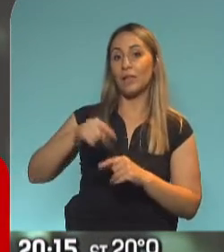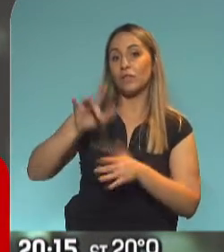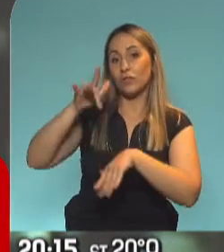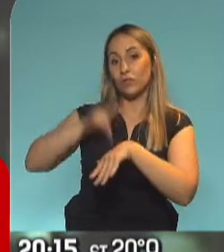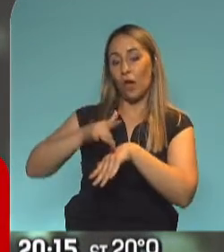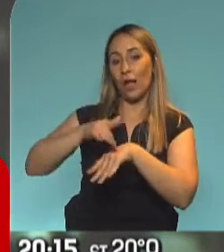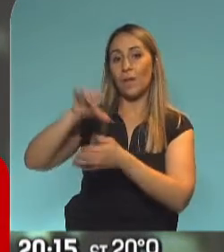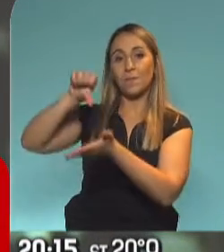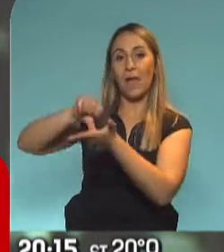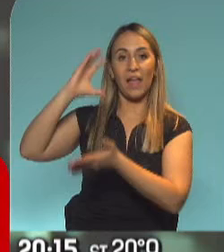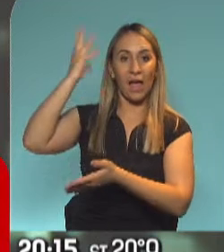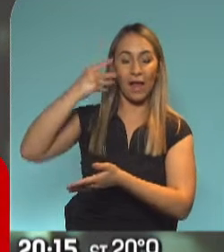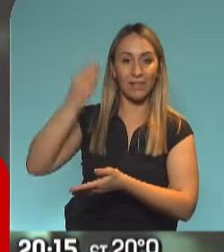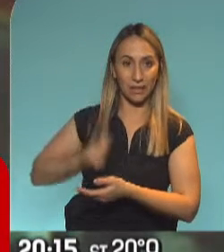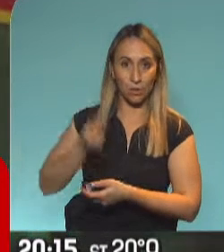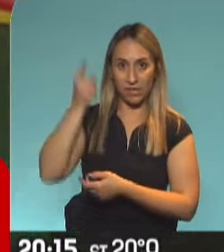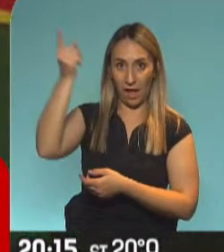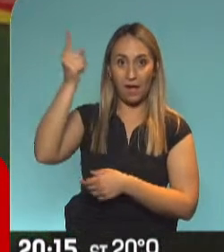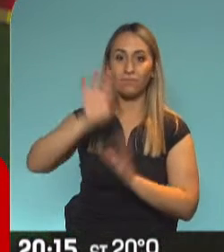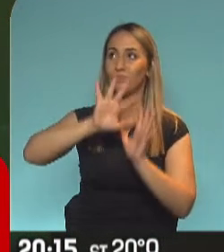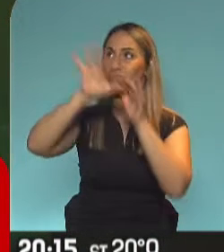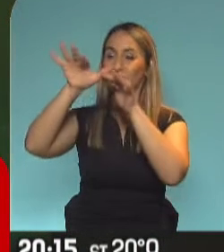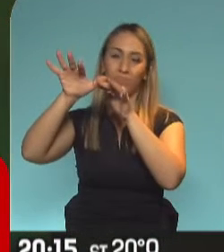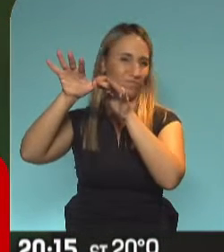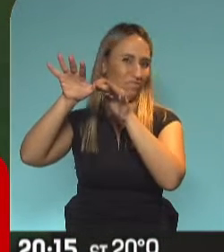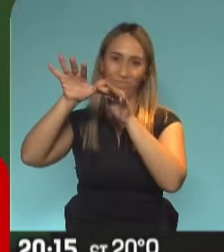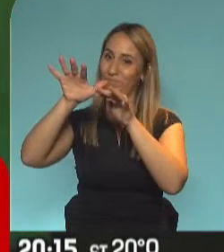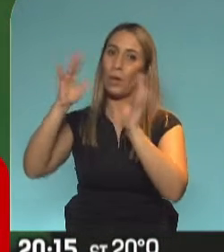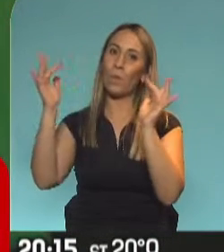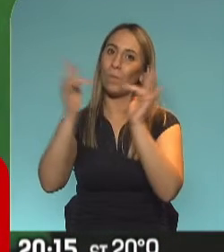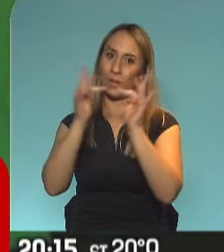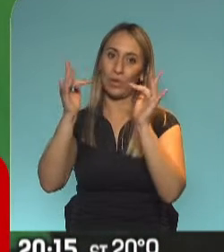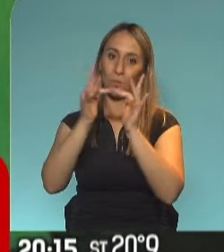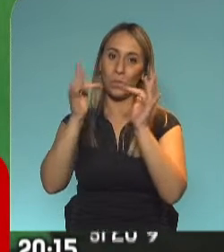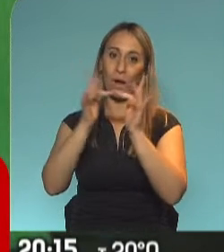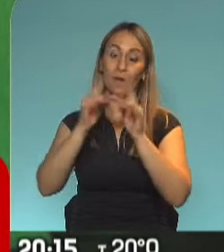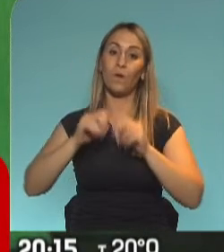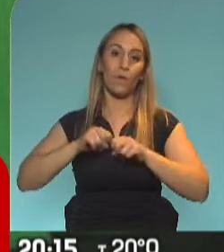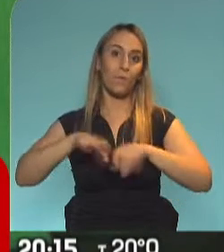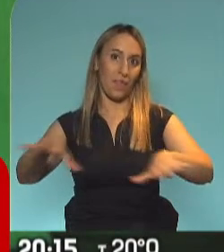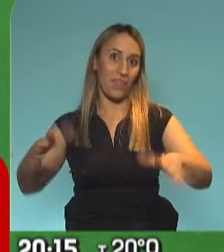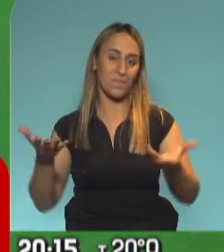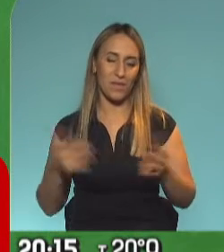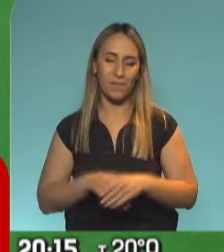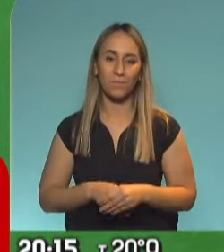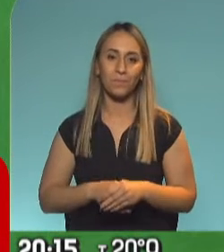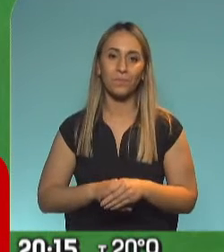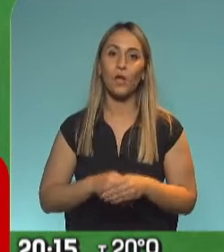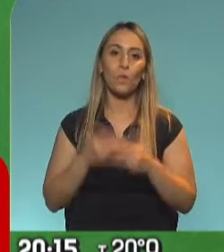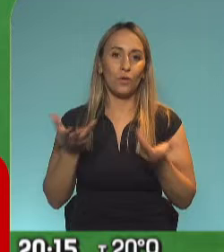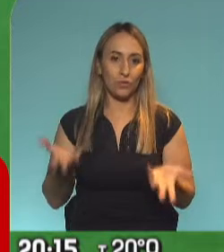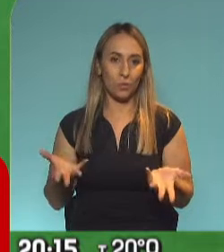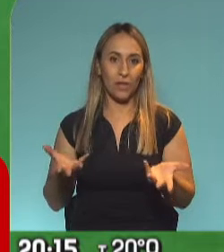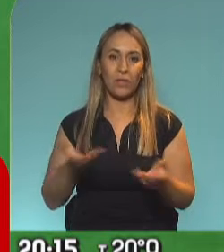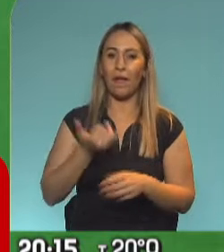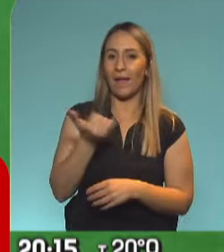Saudita y por eso es que se va a hacer de manera virtual en este contexto de la pandemia. Por supuesto, en este caso